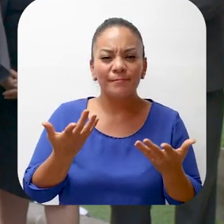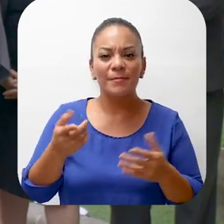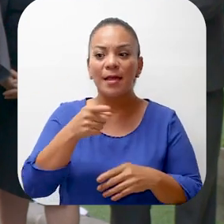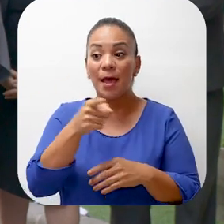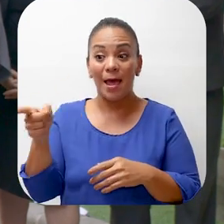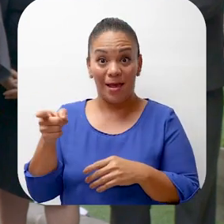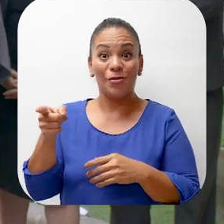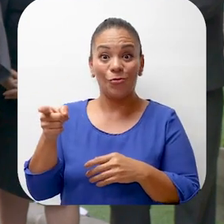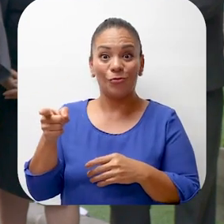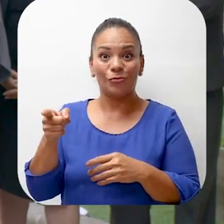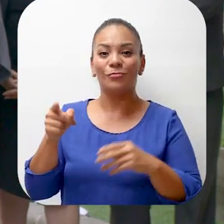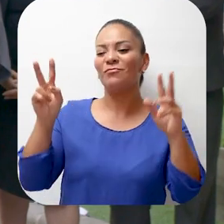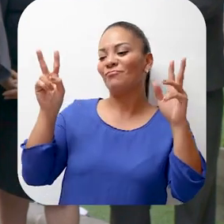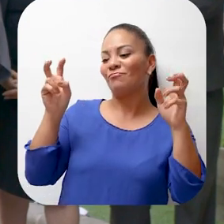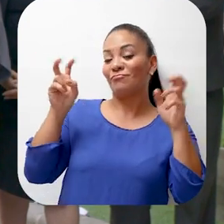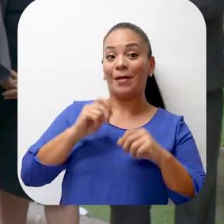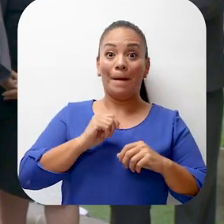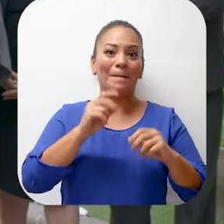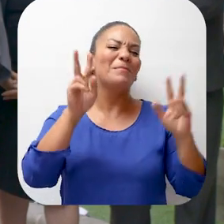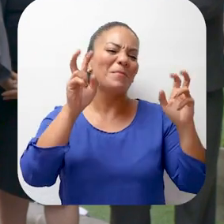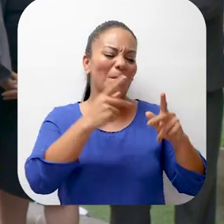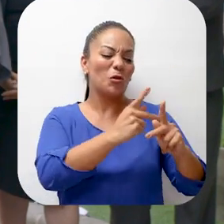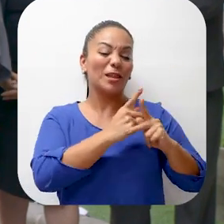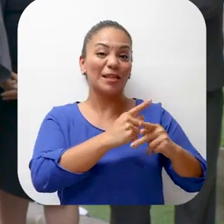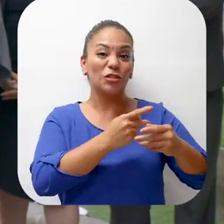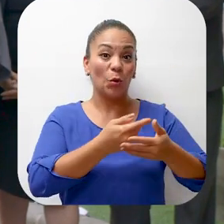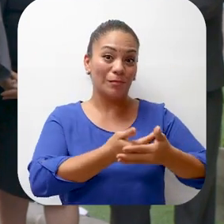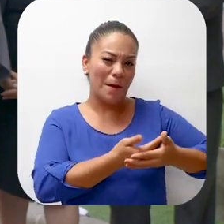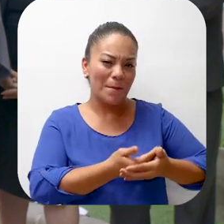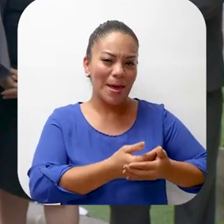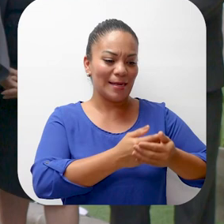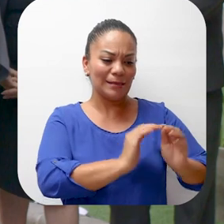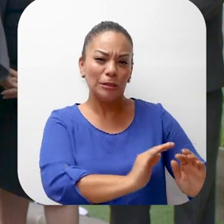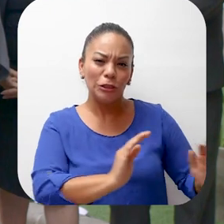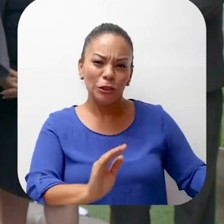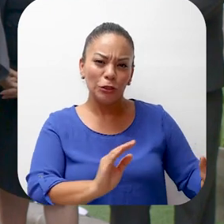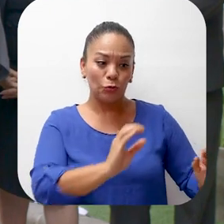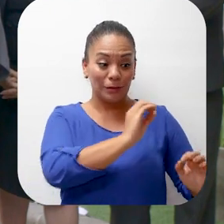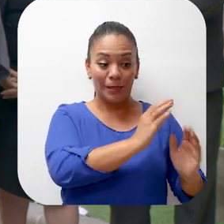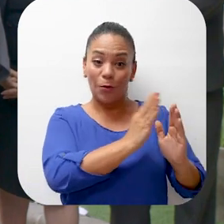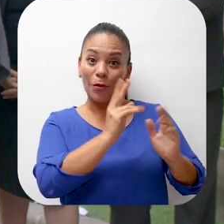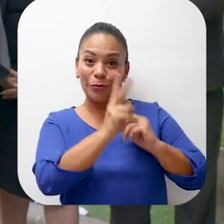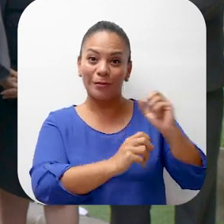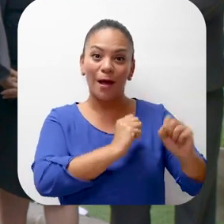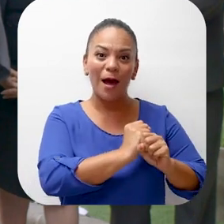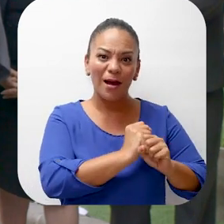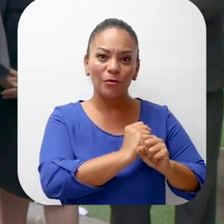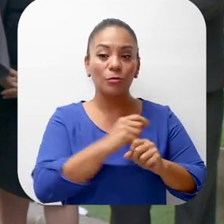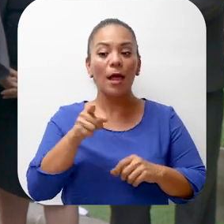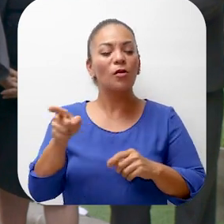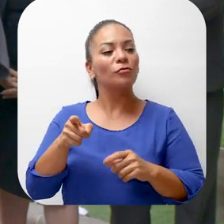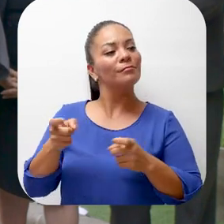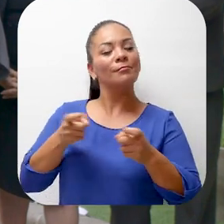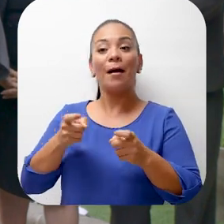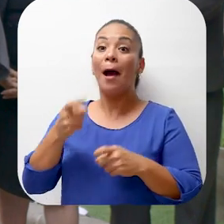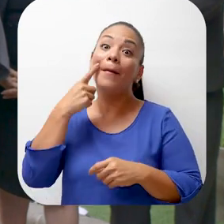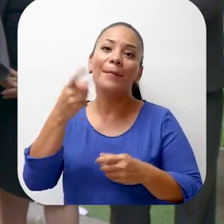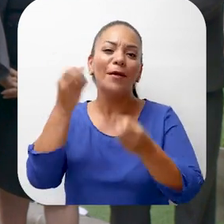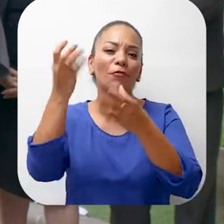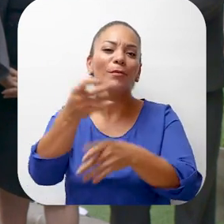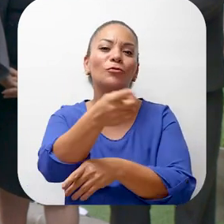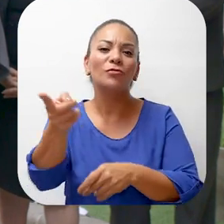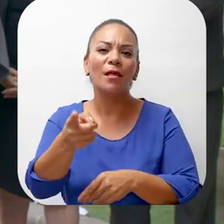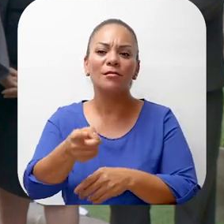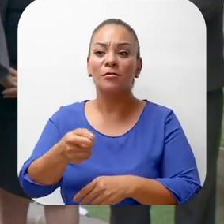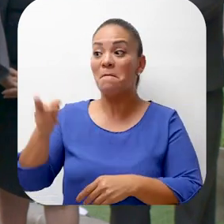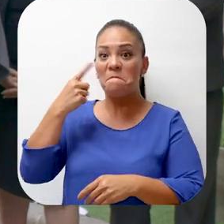utilizar la protección de sus niños de 0 a 2 años para confundirlo a usted y decirle que vamos a